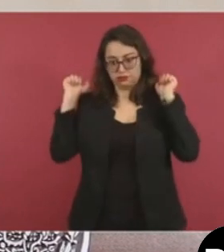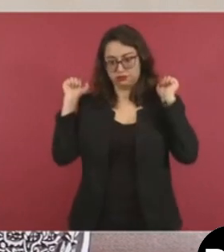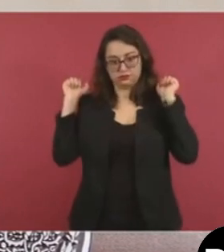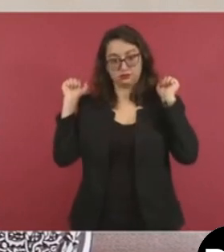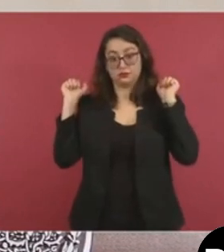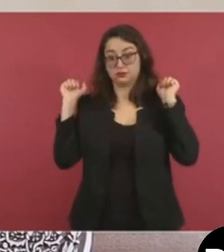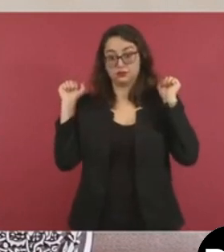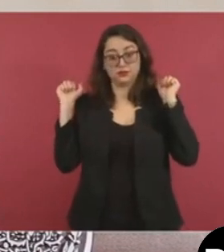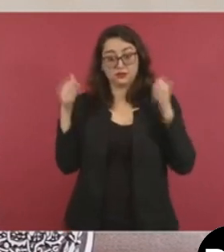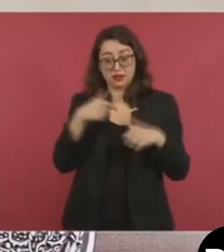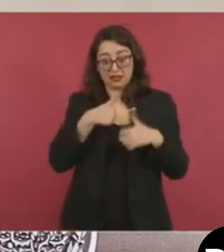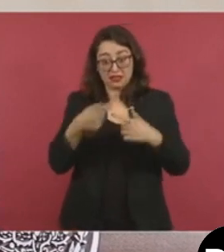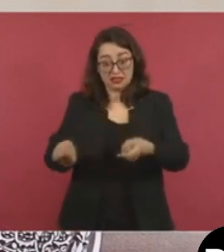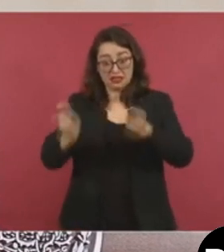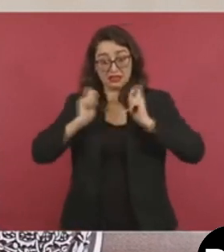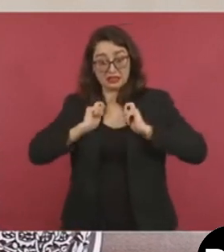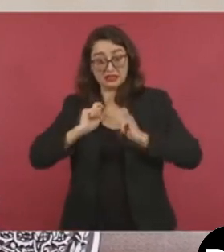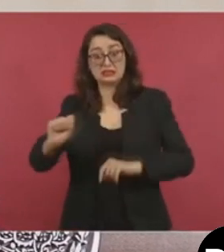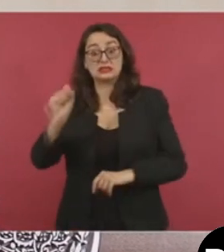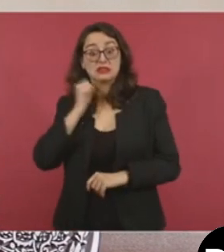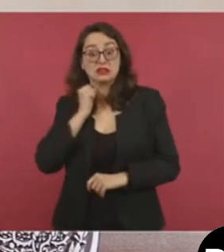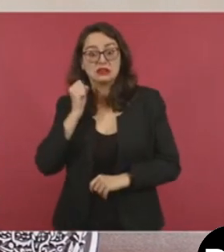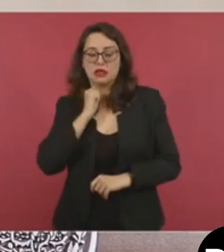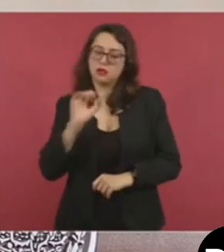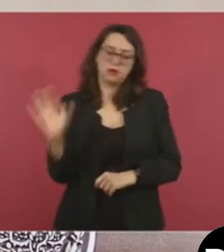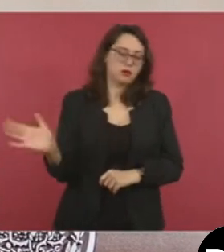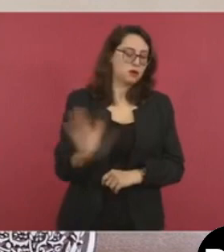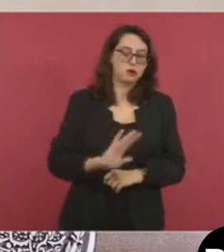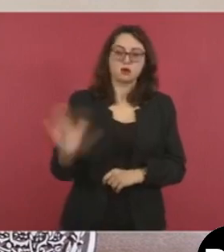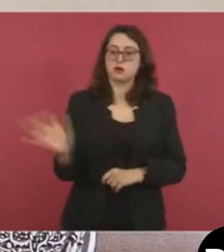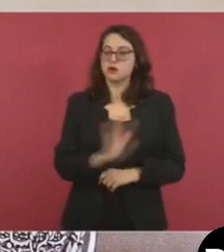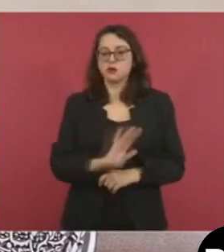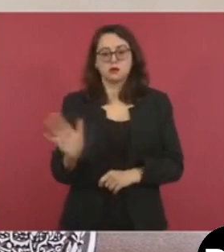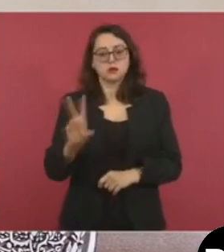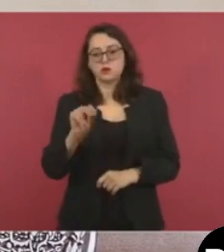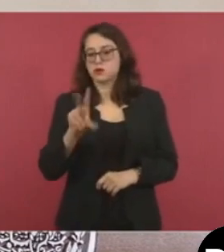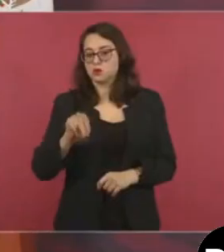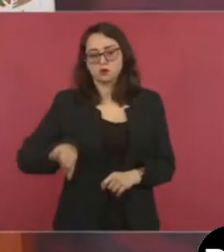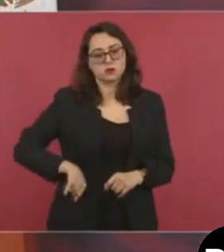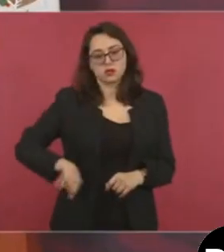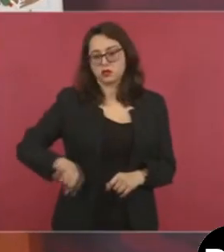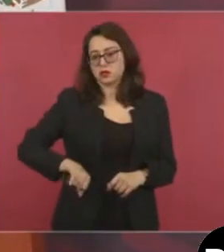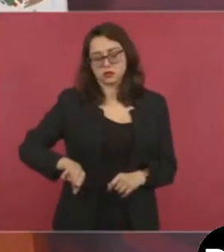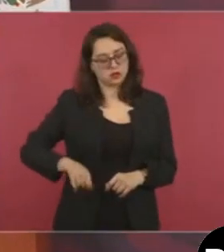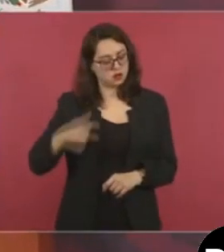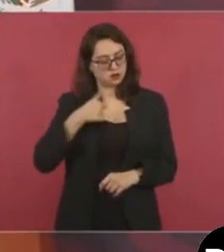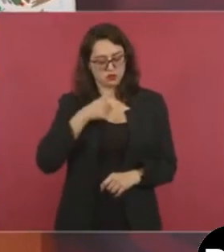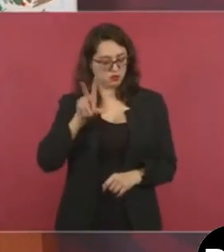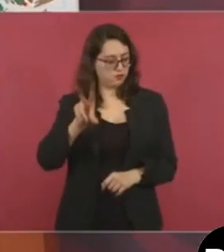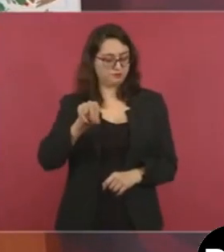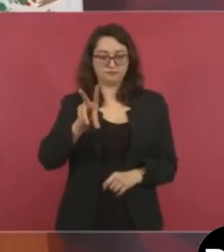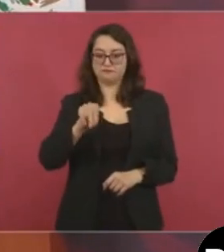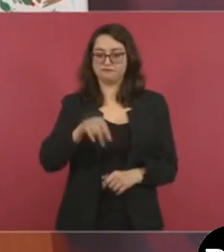a mí que no me metan en eso. yo ya